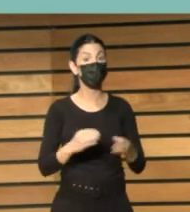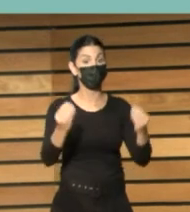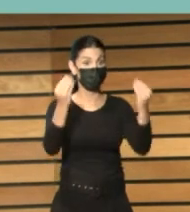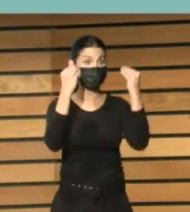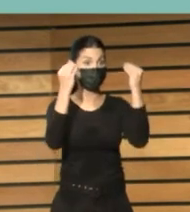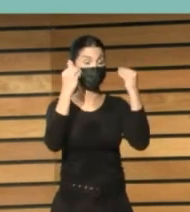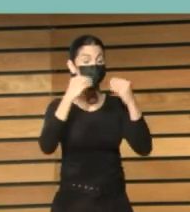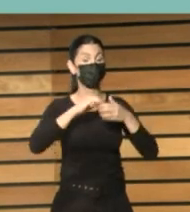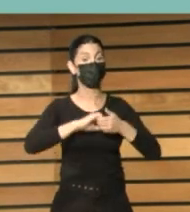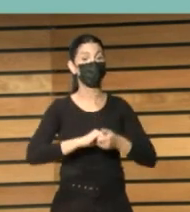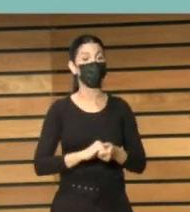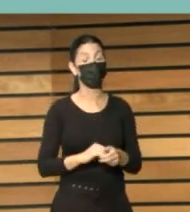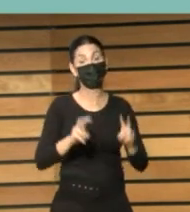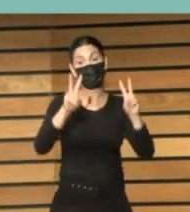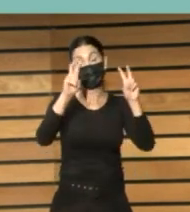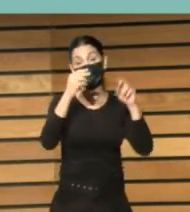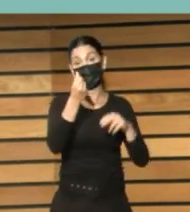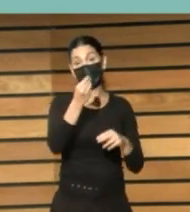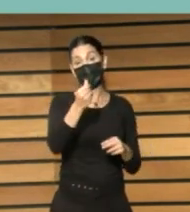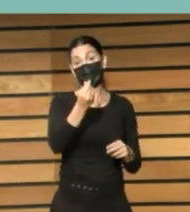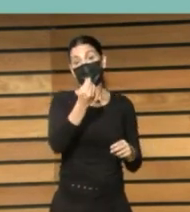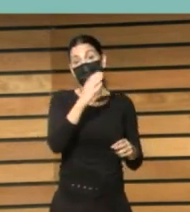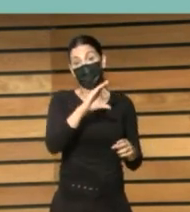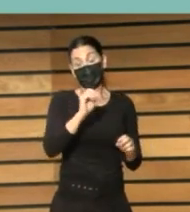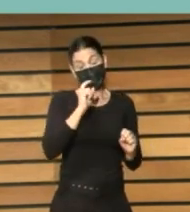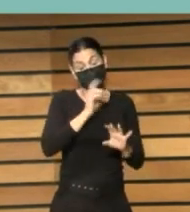a ver la cuestión de dinero es evidente